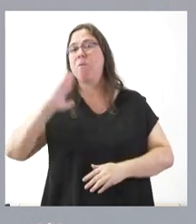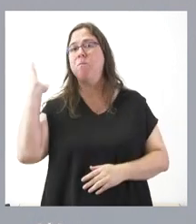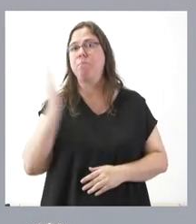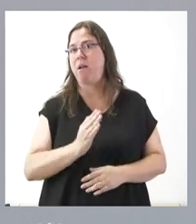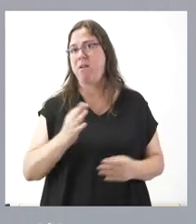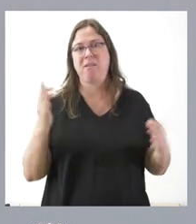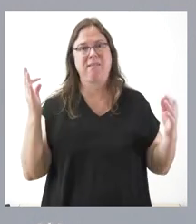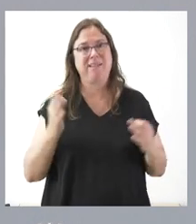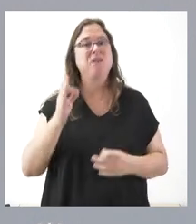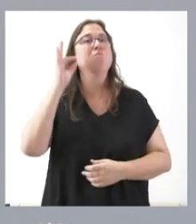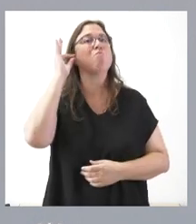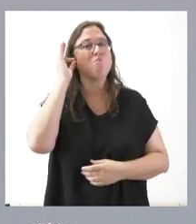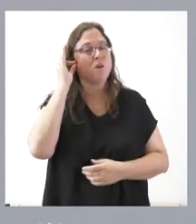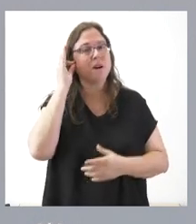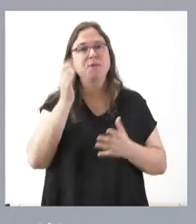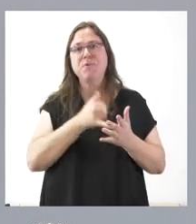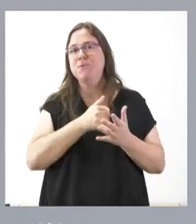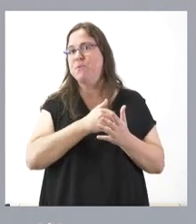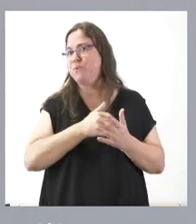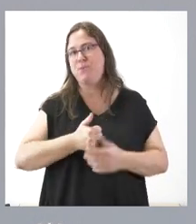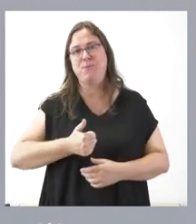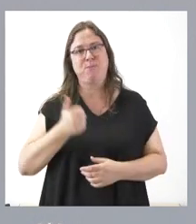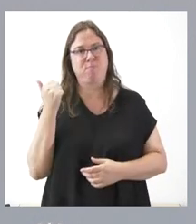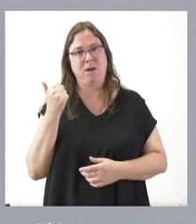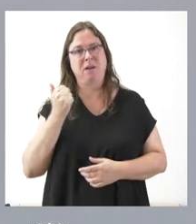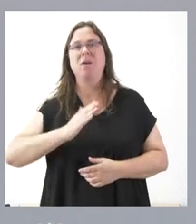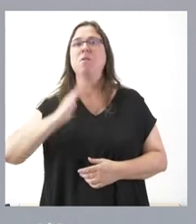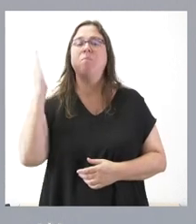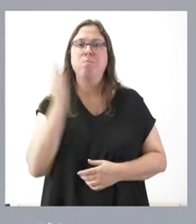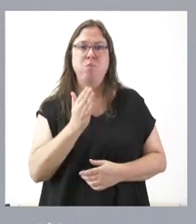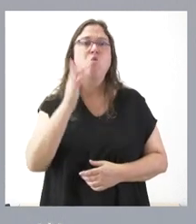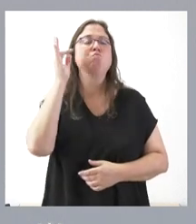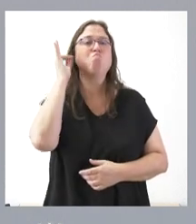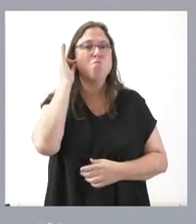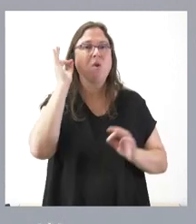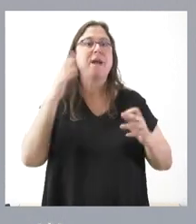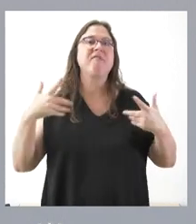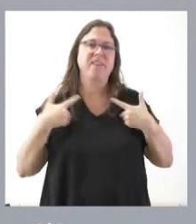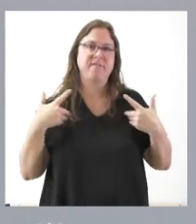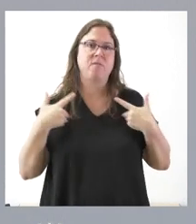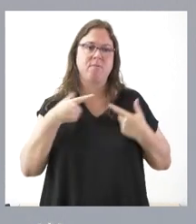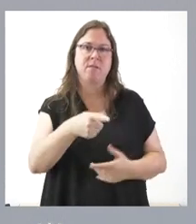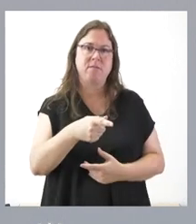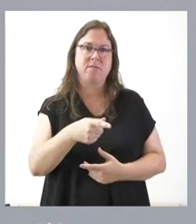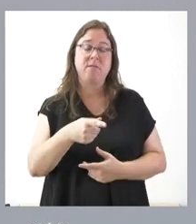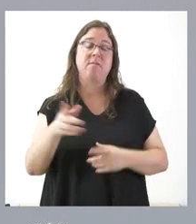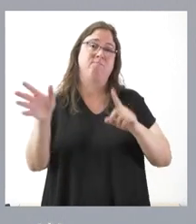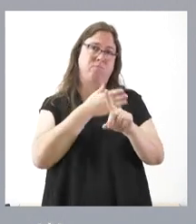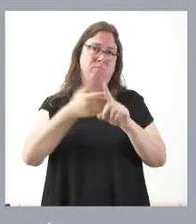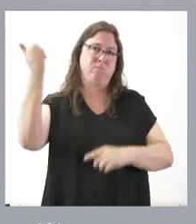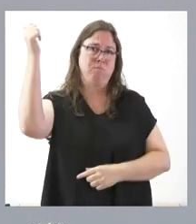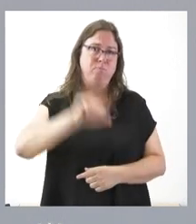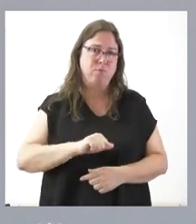de las mujeres más vulnerables, en detrimento de las mujeres víctimas de violencia de género,